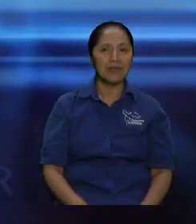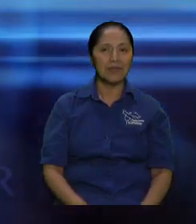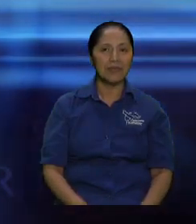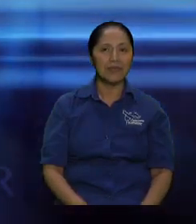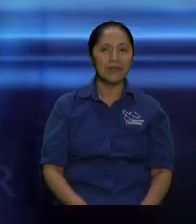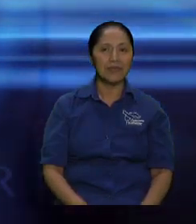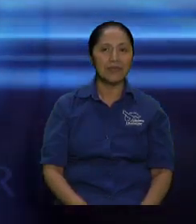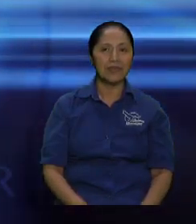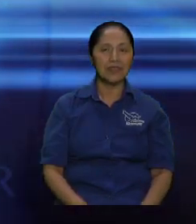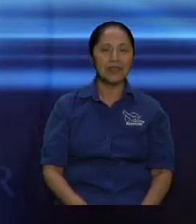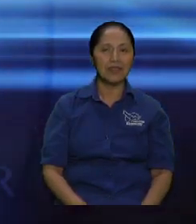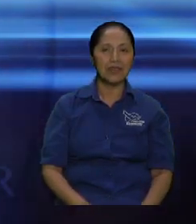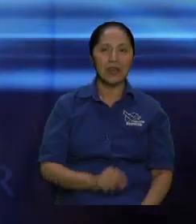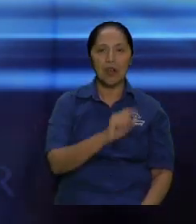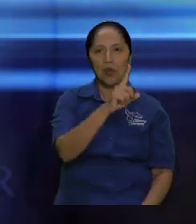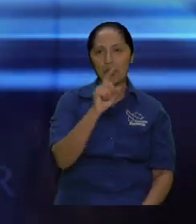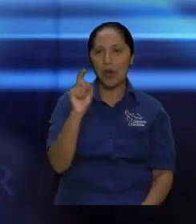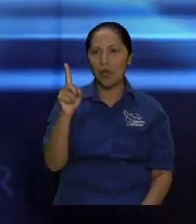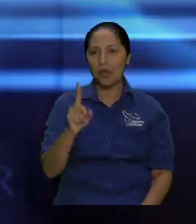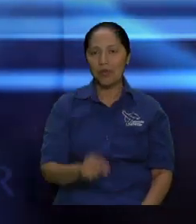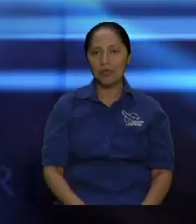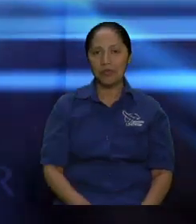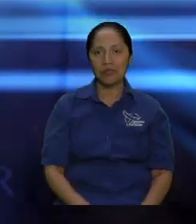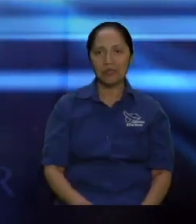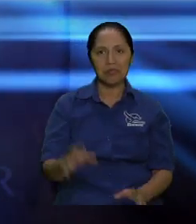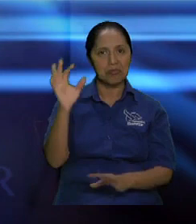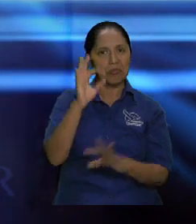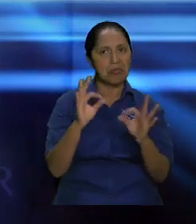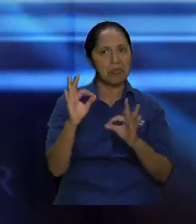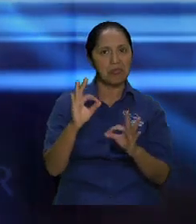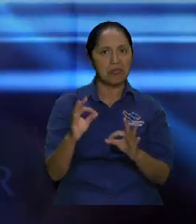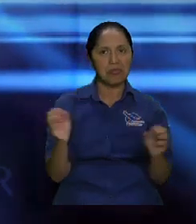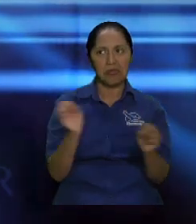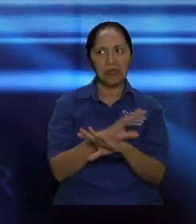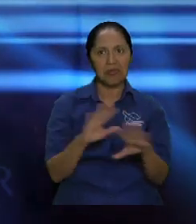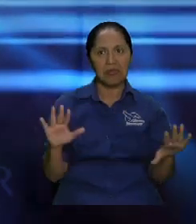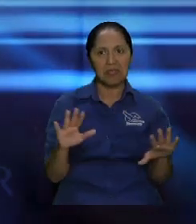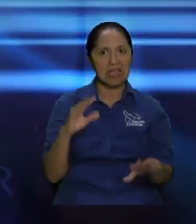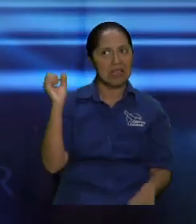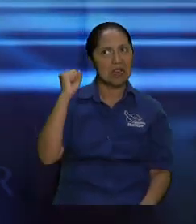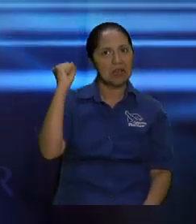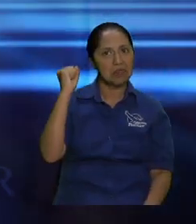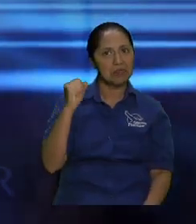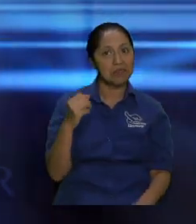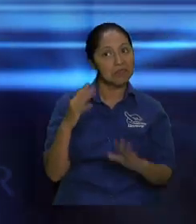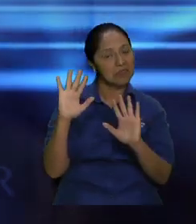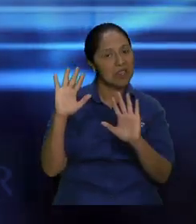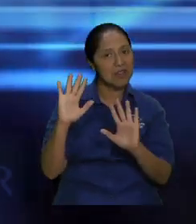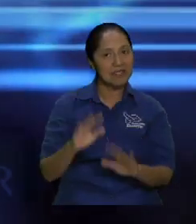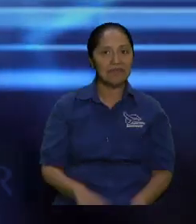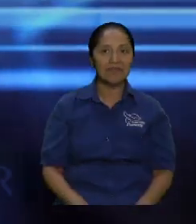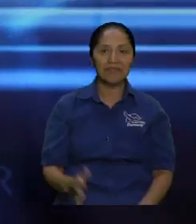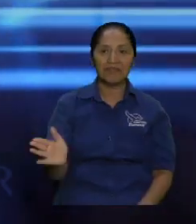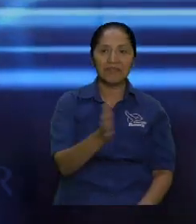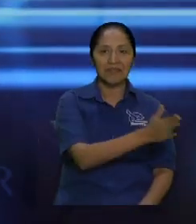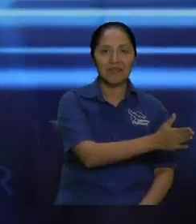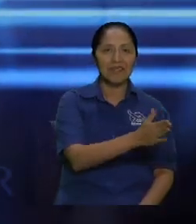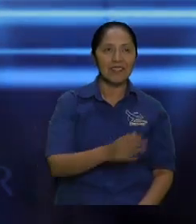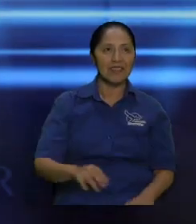uno a uno a favor de ninguno dijo mi hermano bueno evolución en el buen comer esto es importante